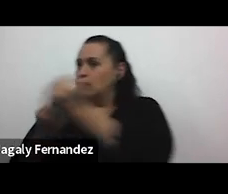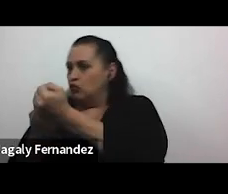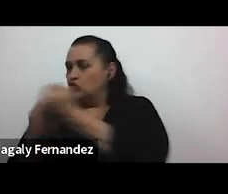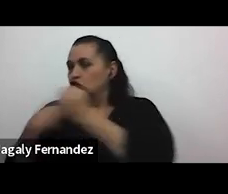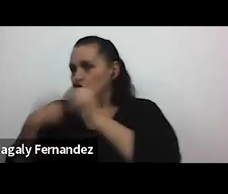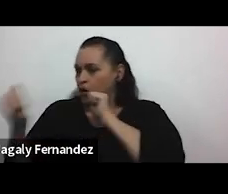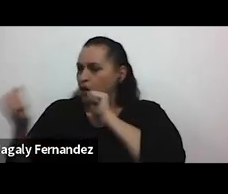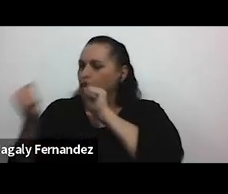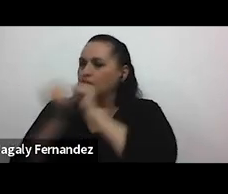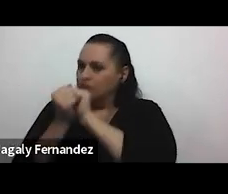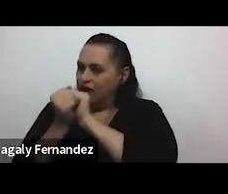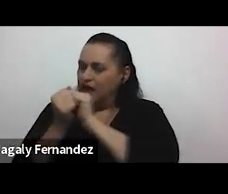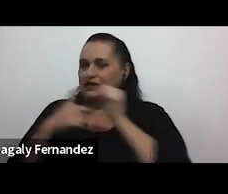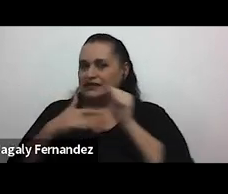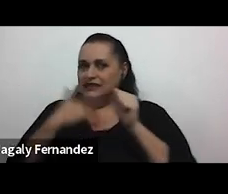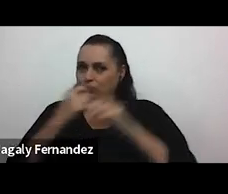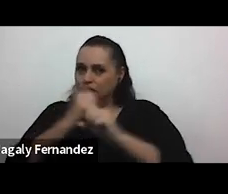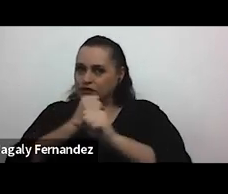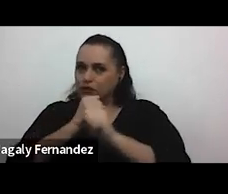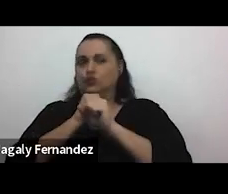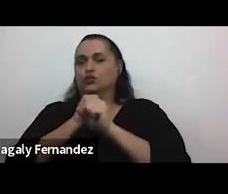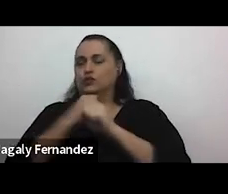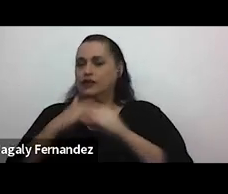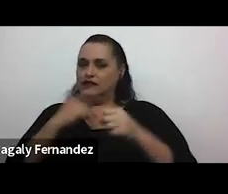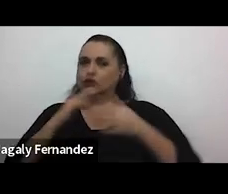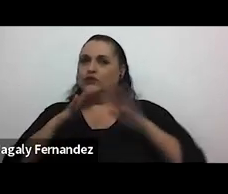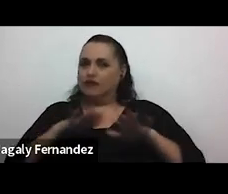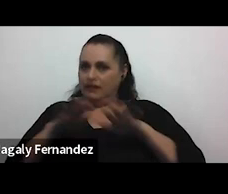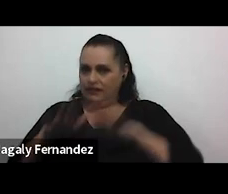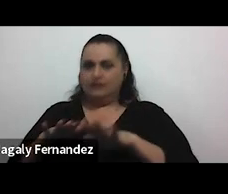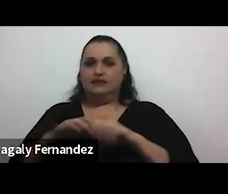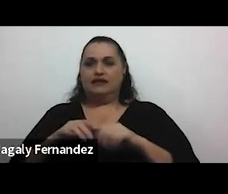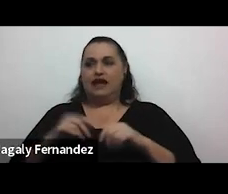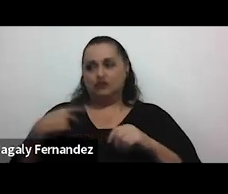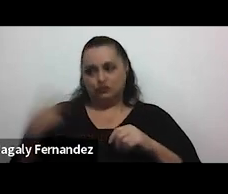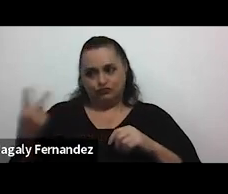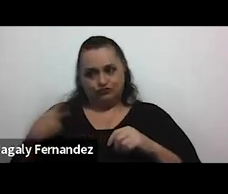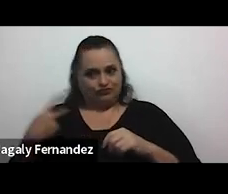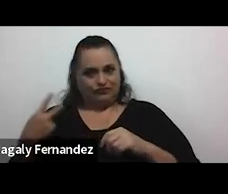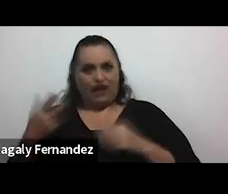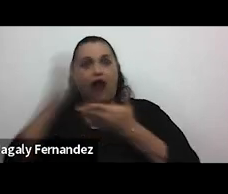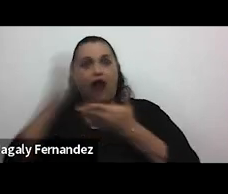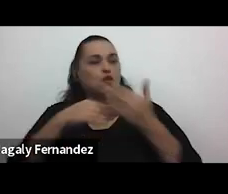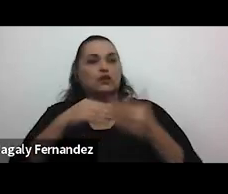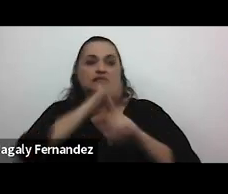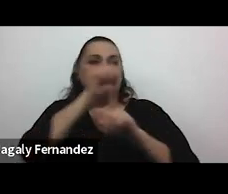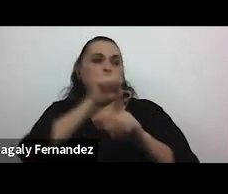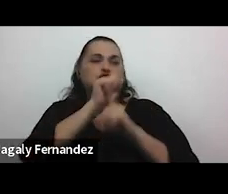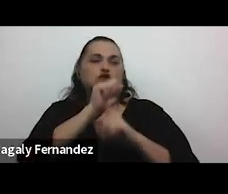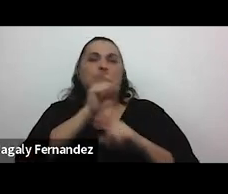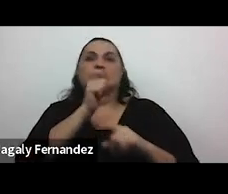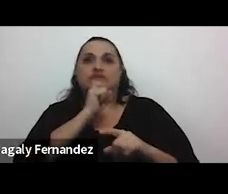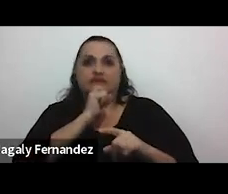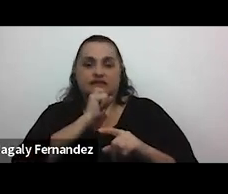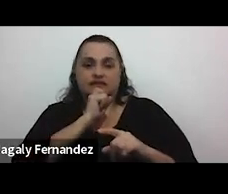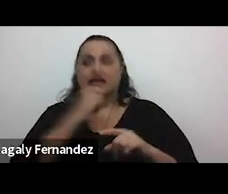acompañado acompañada me siento seguro me siento tranquilo cuando estoy ante alguna situación crítica hay una